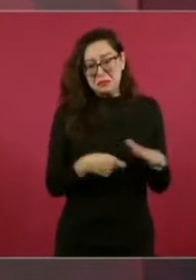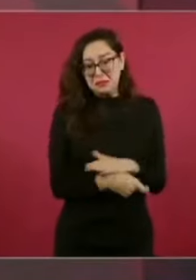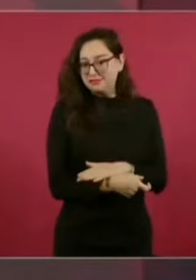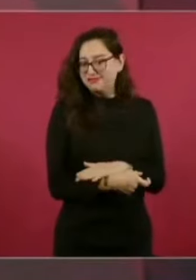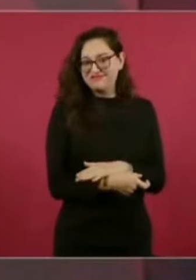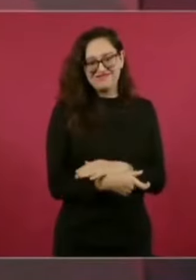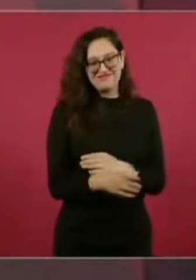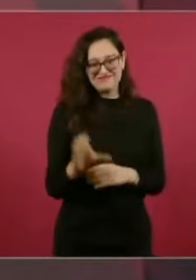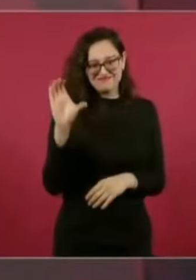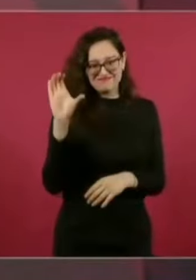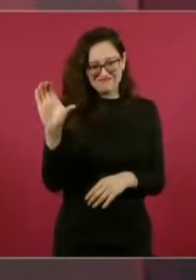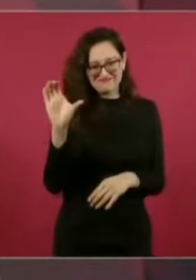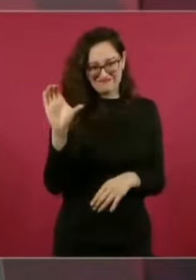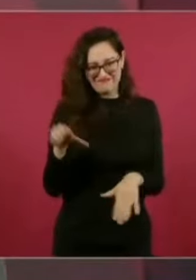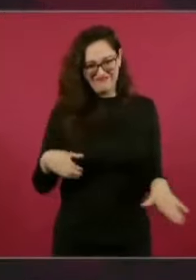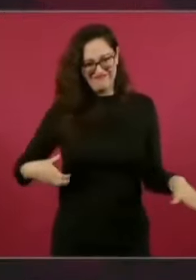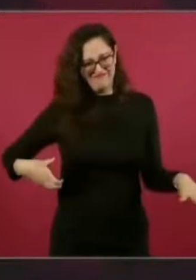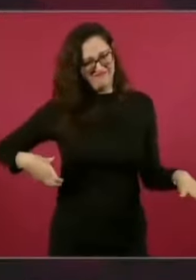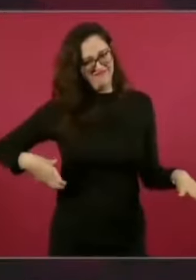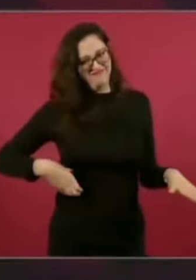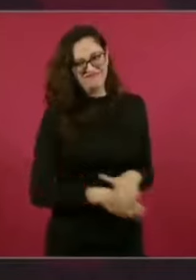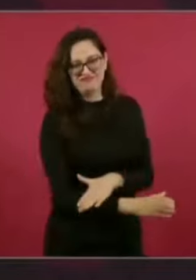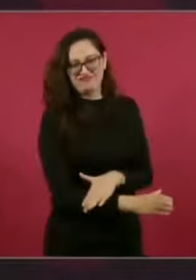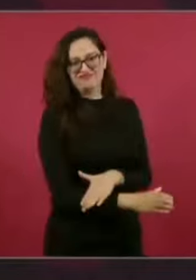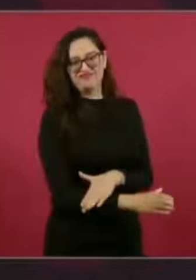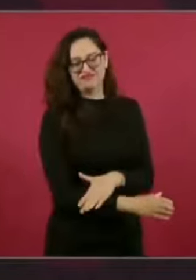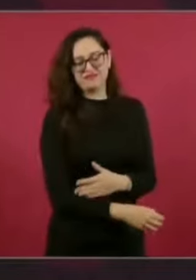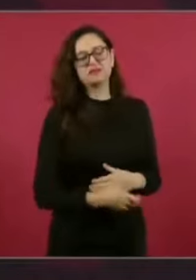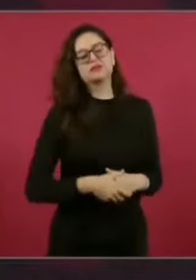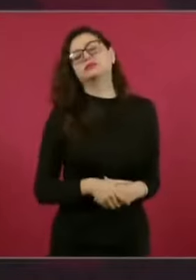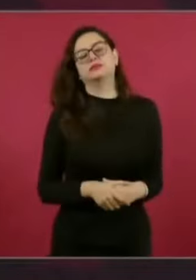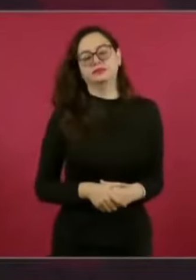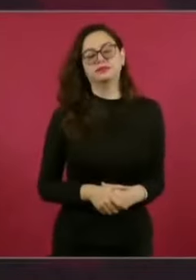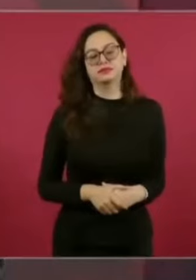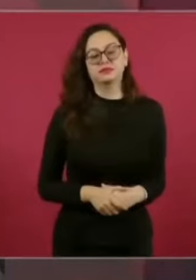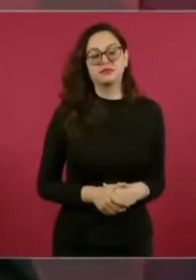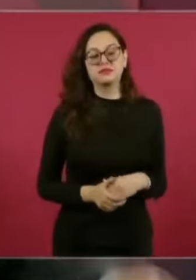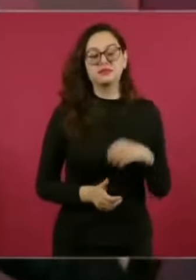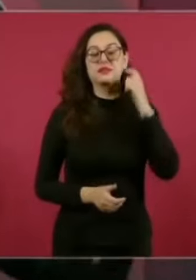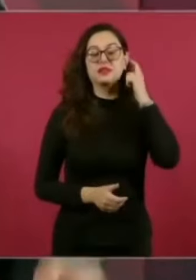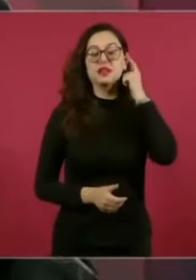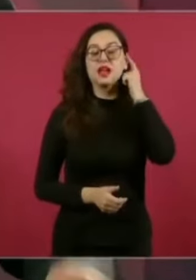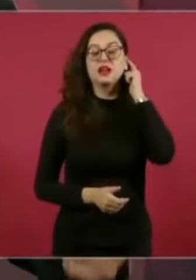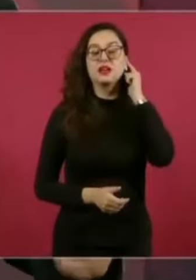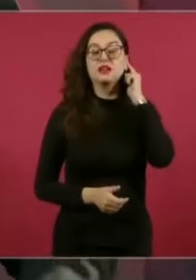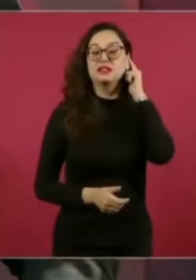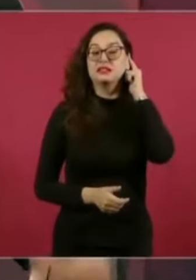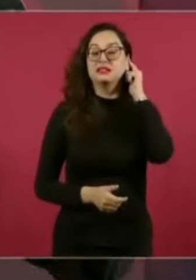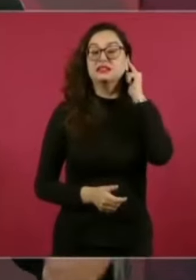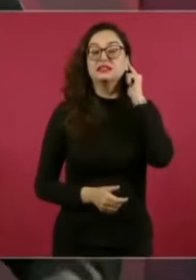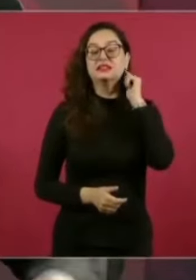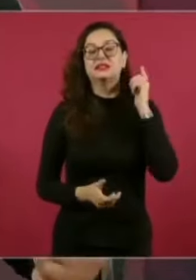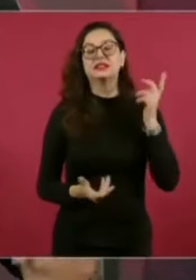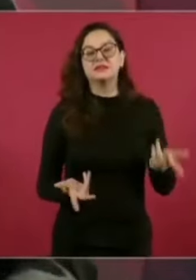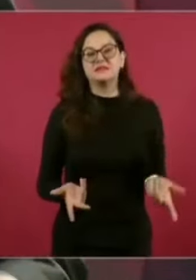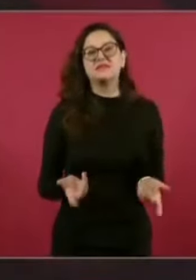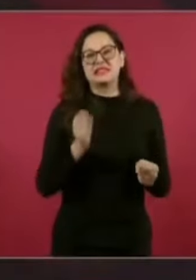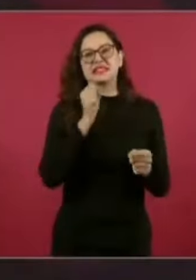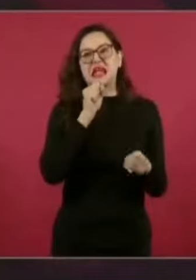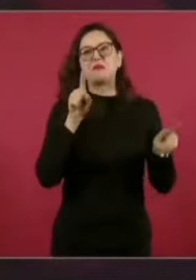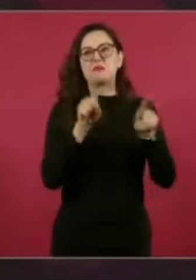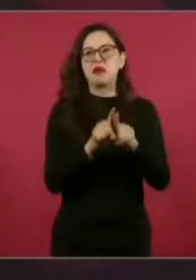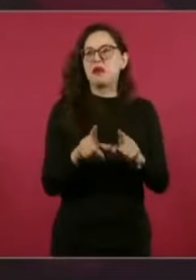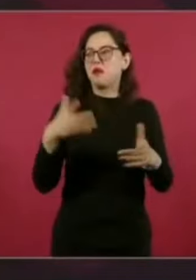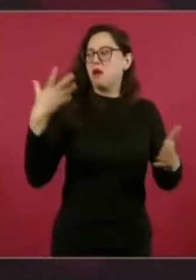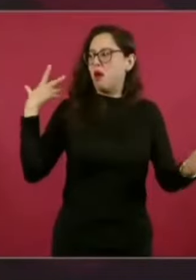Porque también nos malacostumbraron, así como nos sometieron y